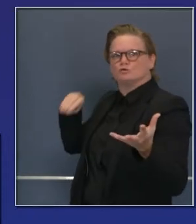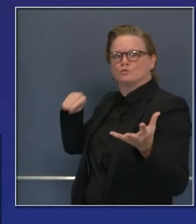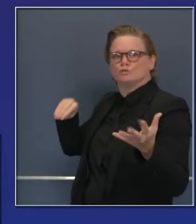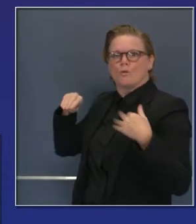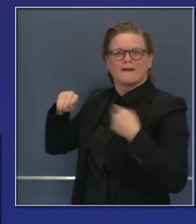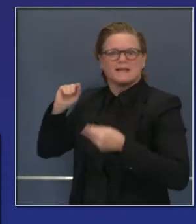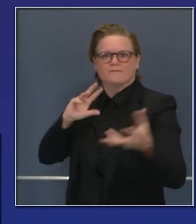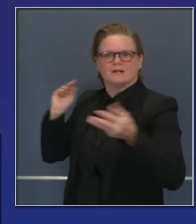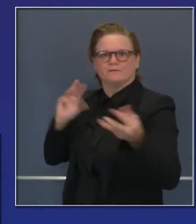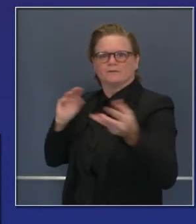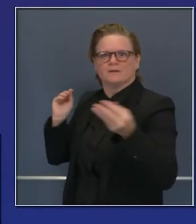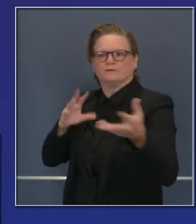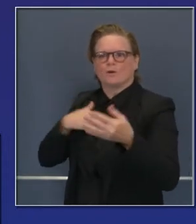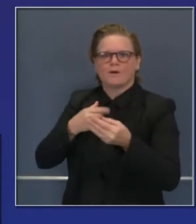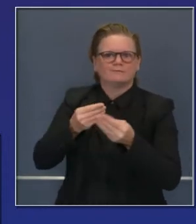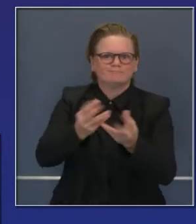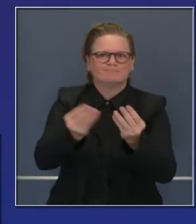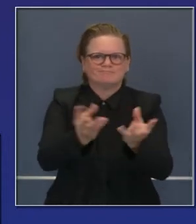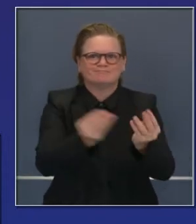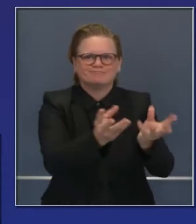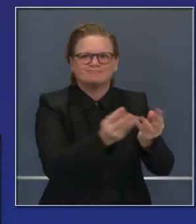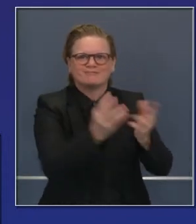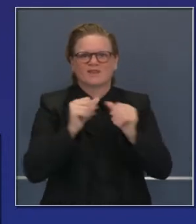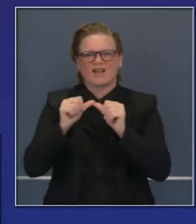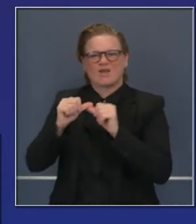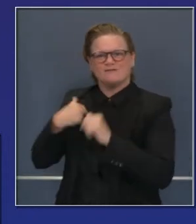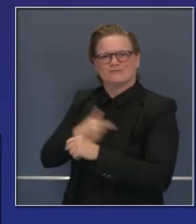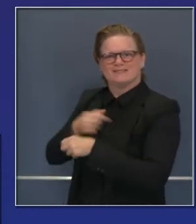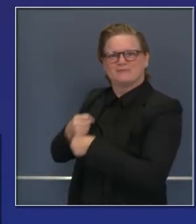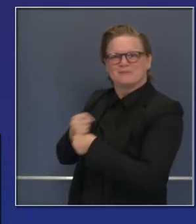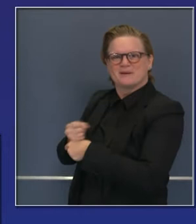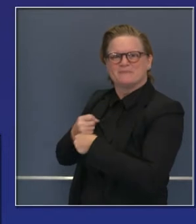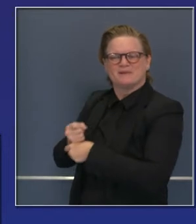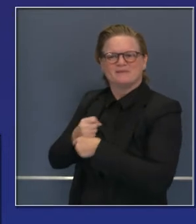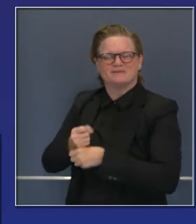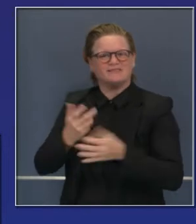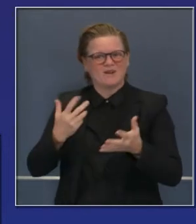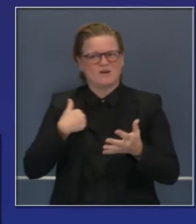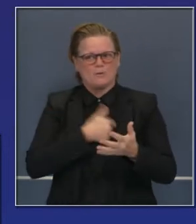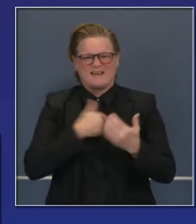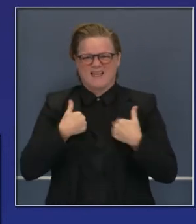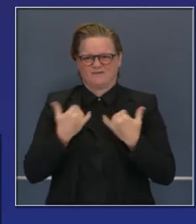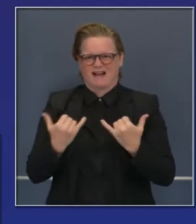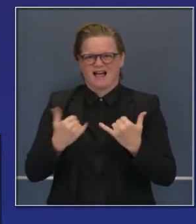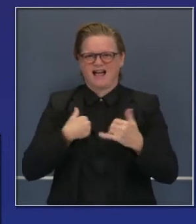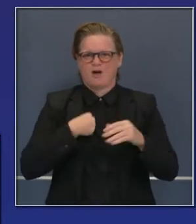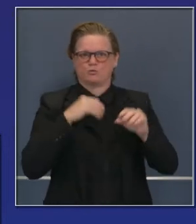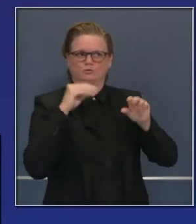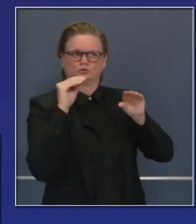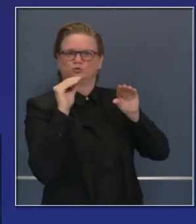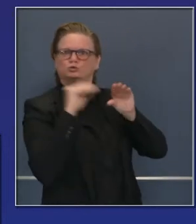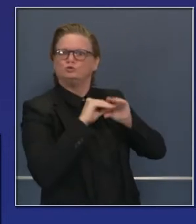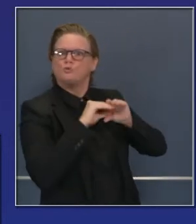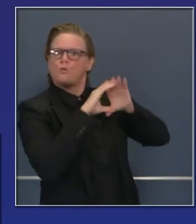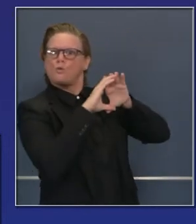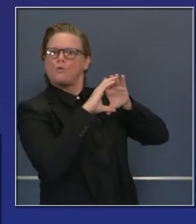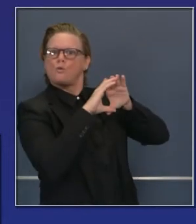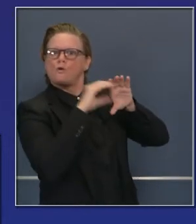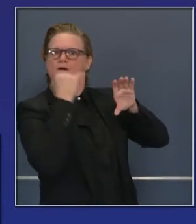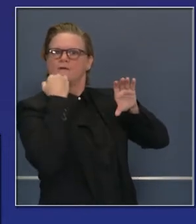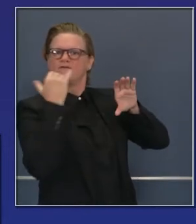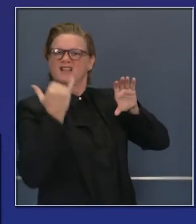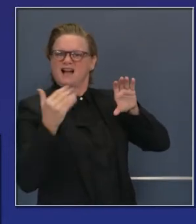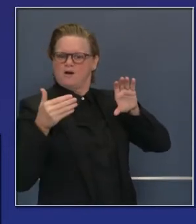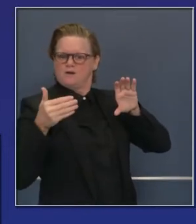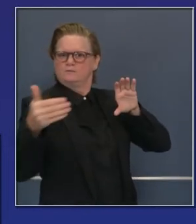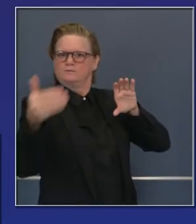millones de mascarillas a lo ancho del estado. Eso es lo que ya teníamos en el inventario, que no se distribuyó. Lo